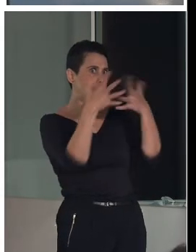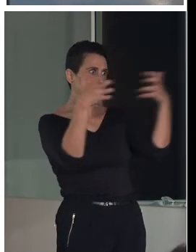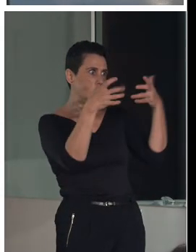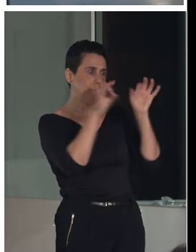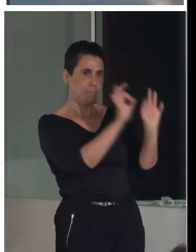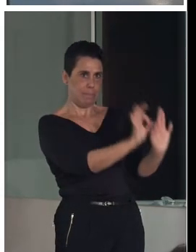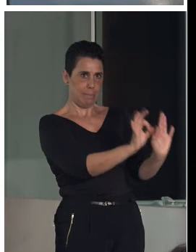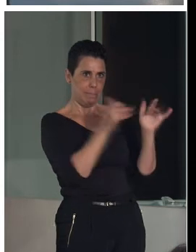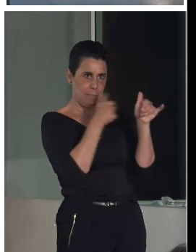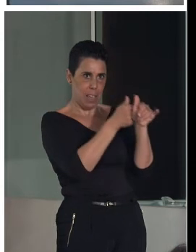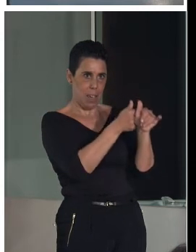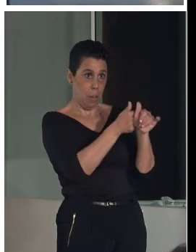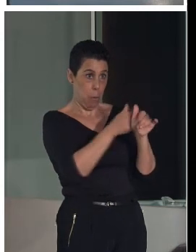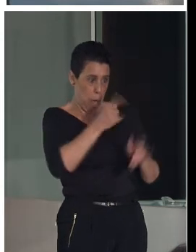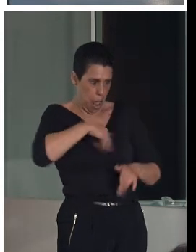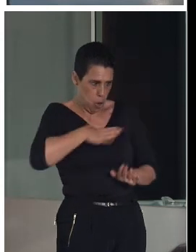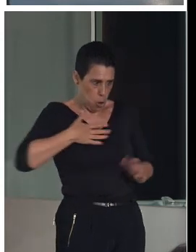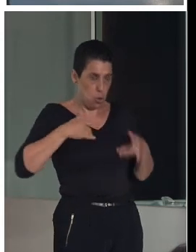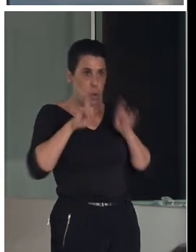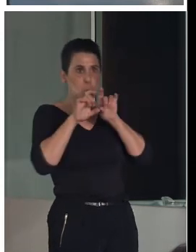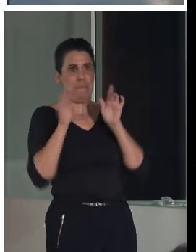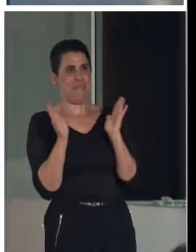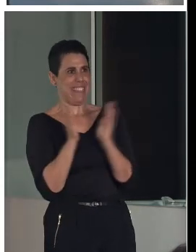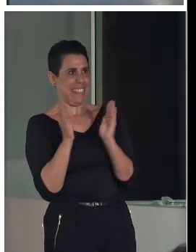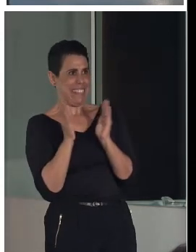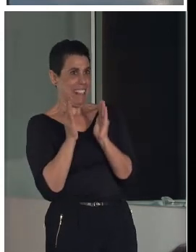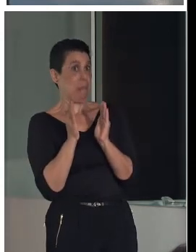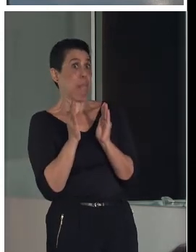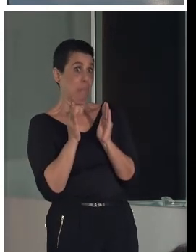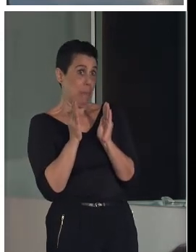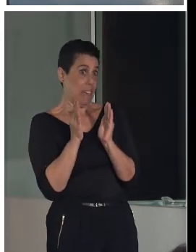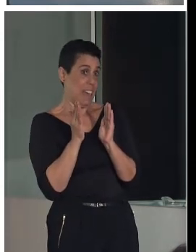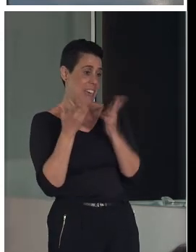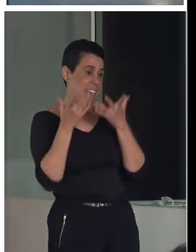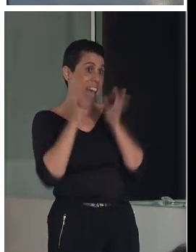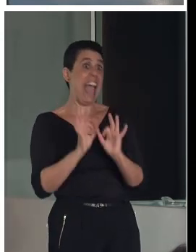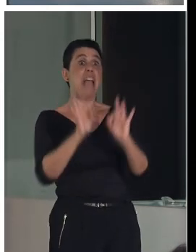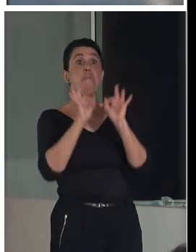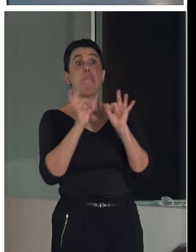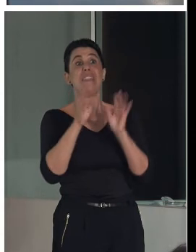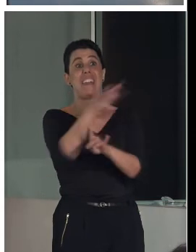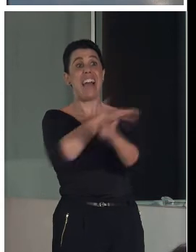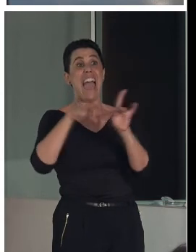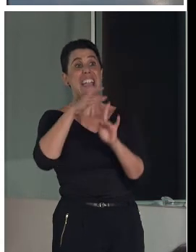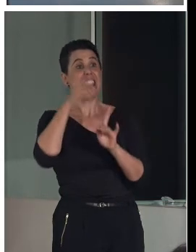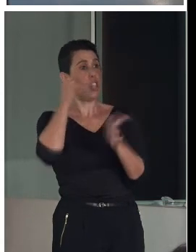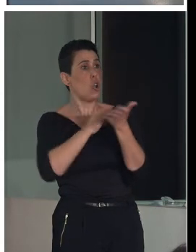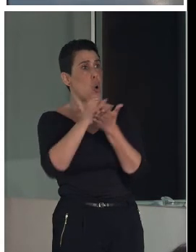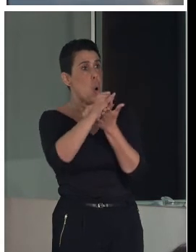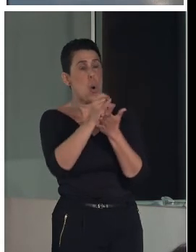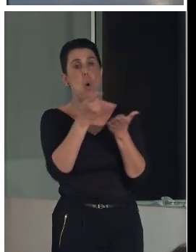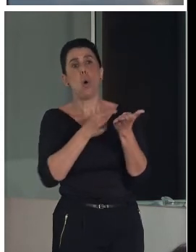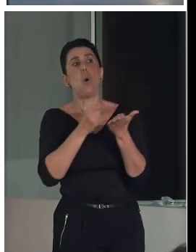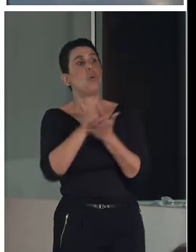empresa de, vamos, ya os podéis imaginar, especializada en entorno rural, pues bueno, con muchas complejidades.